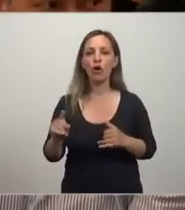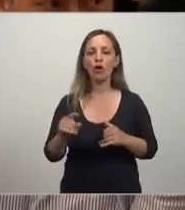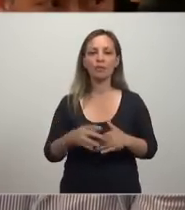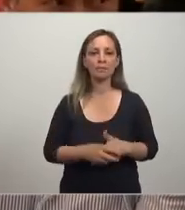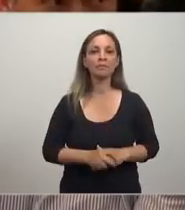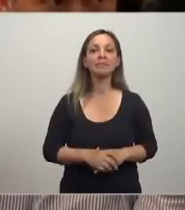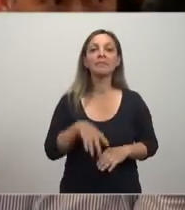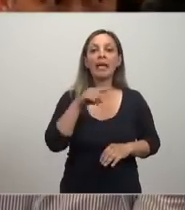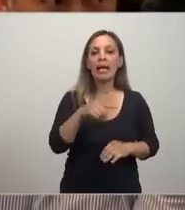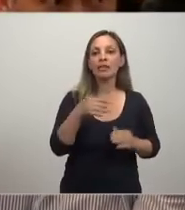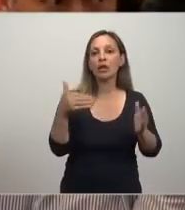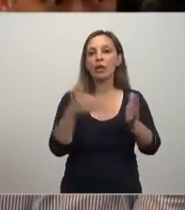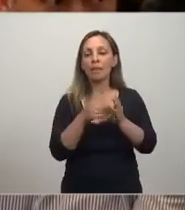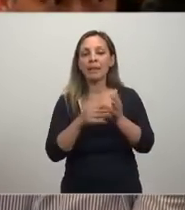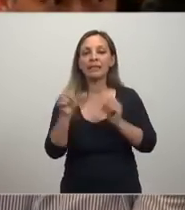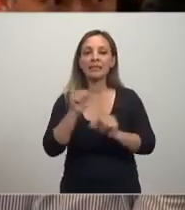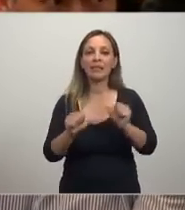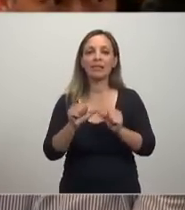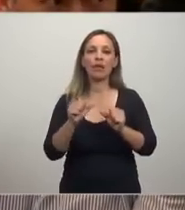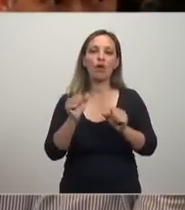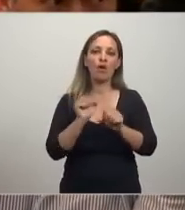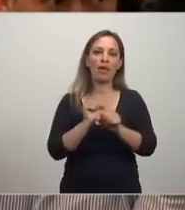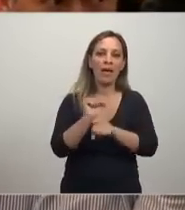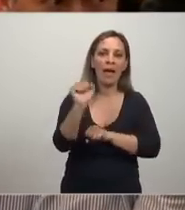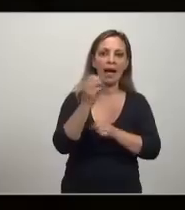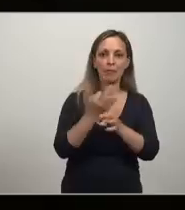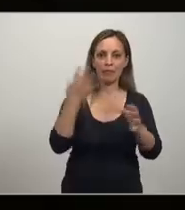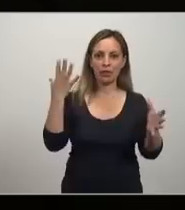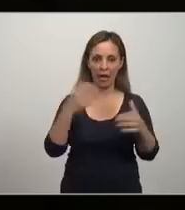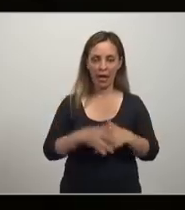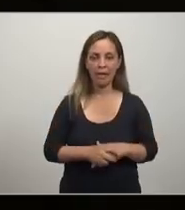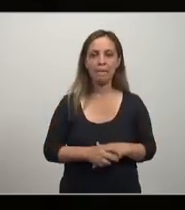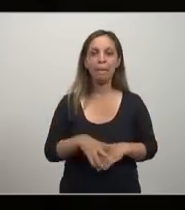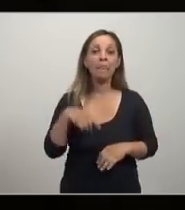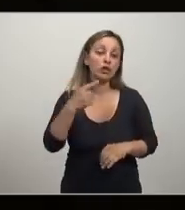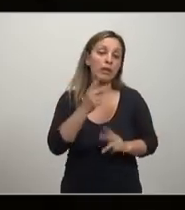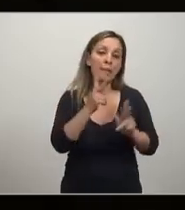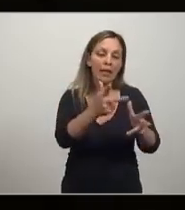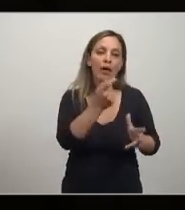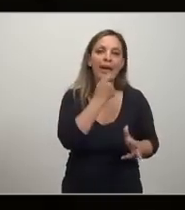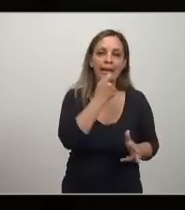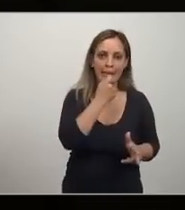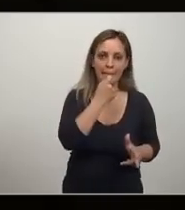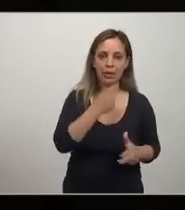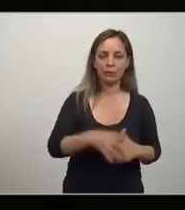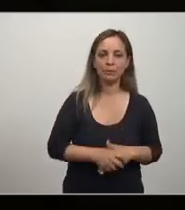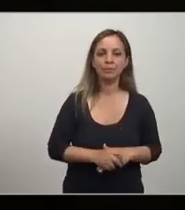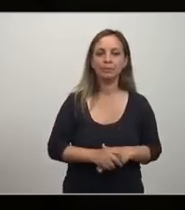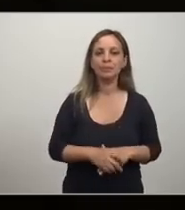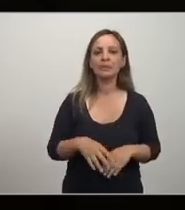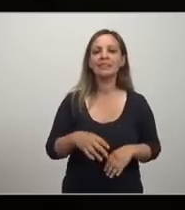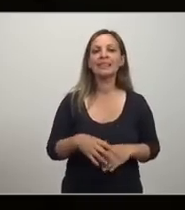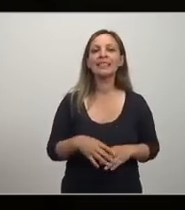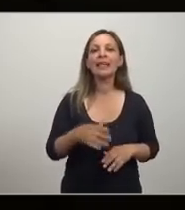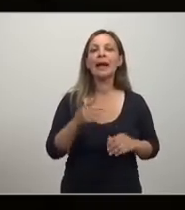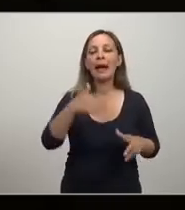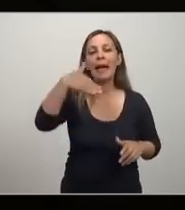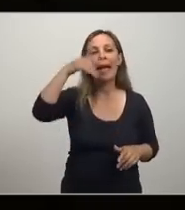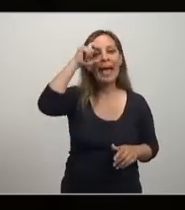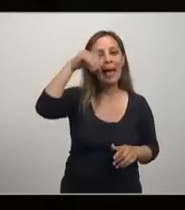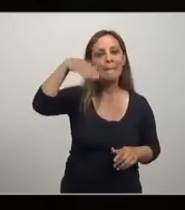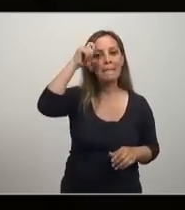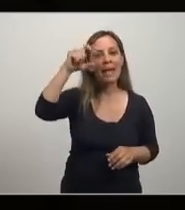intelectual y la honestidad científica y académica decir siempre pongo ejemplo yo soy del mejor equipo de Ecuador no MLK